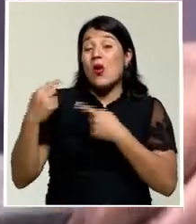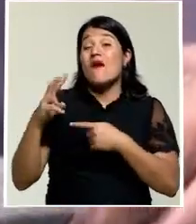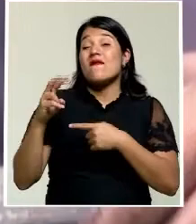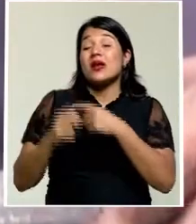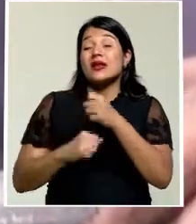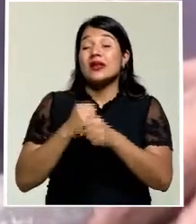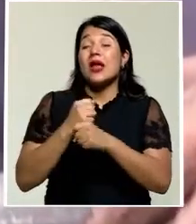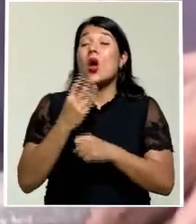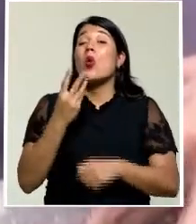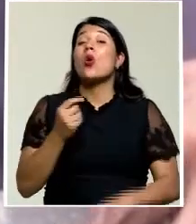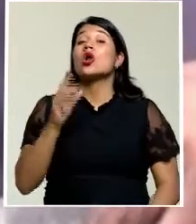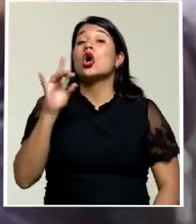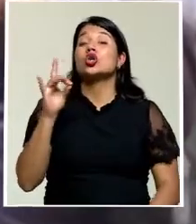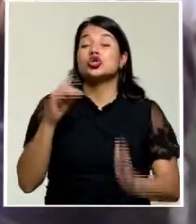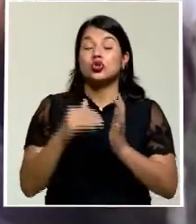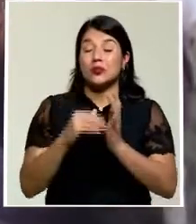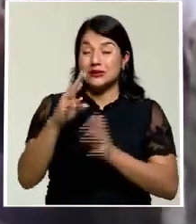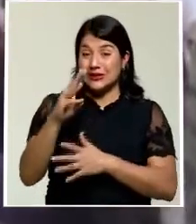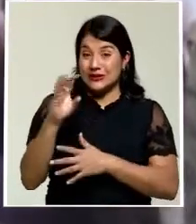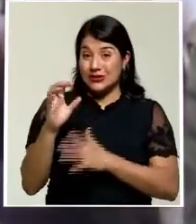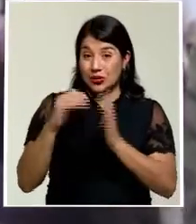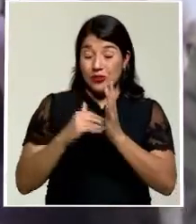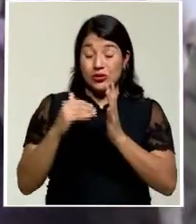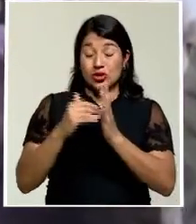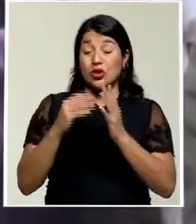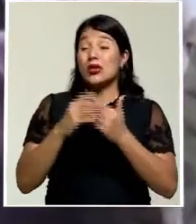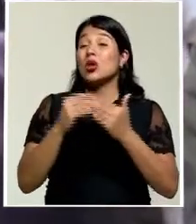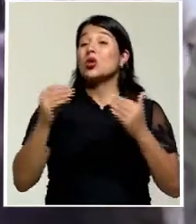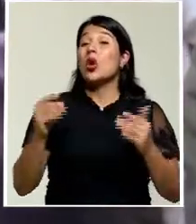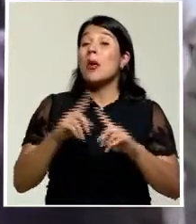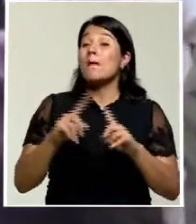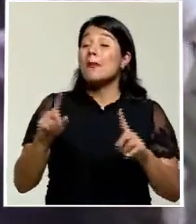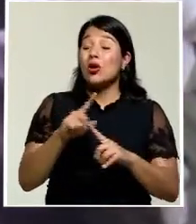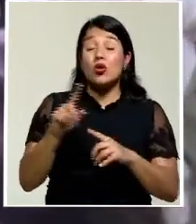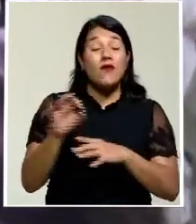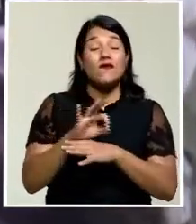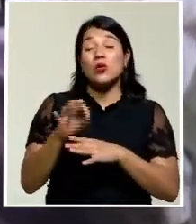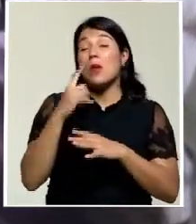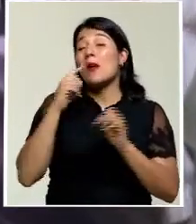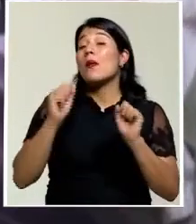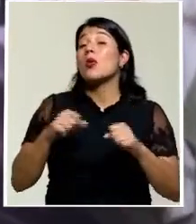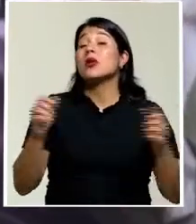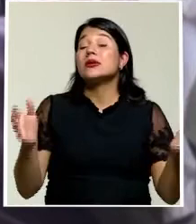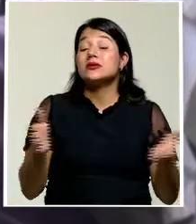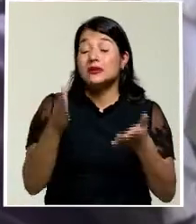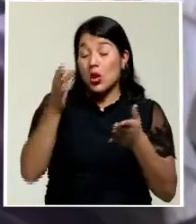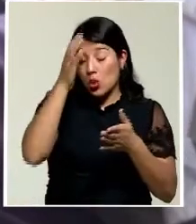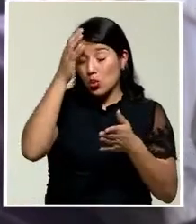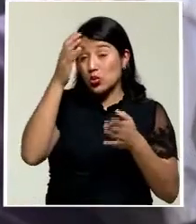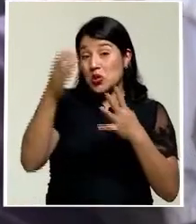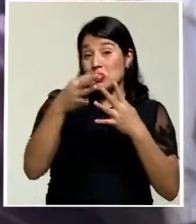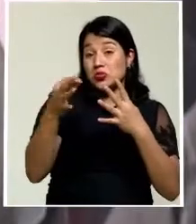valorada en unos 8.600 millones de dólares, pero no sirvió para promover cultivos alternativos.